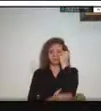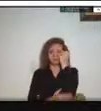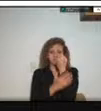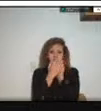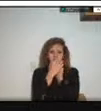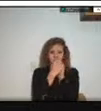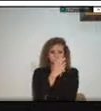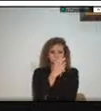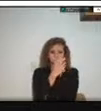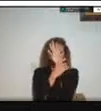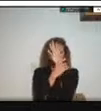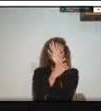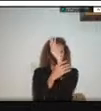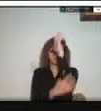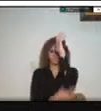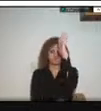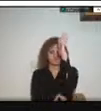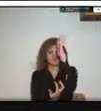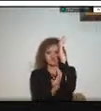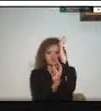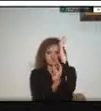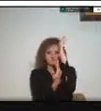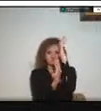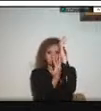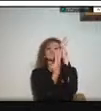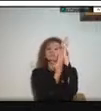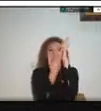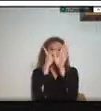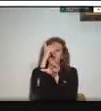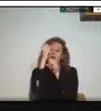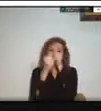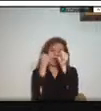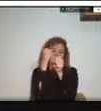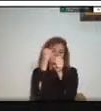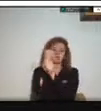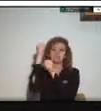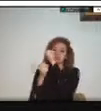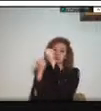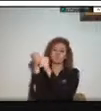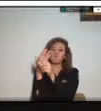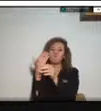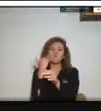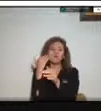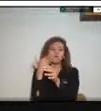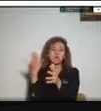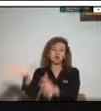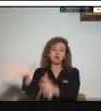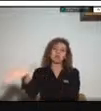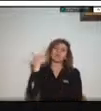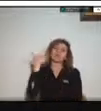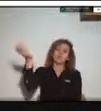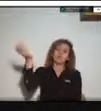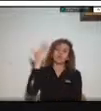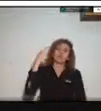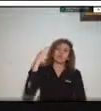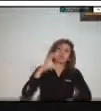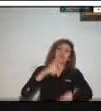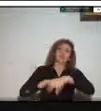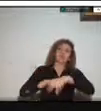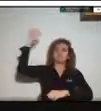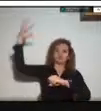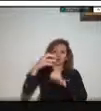atendemos anualmente en las épocas de verano bastante fuertes